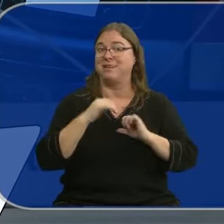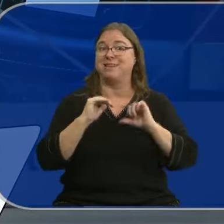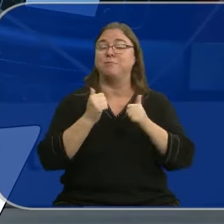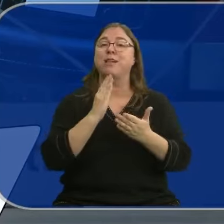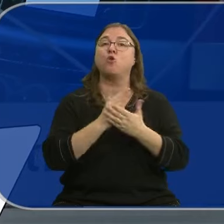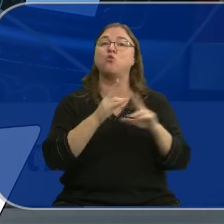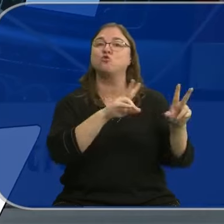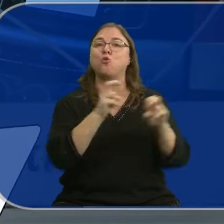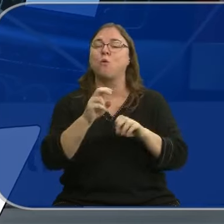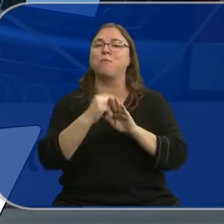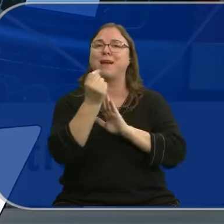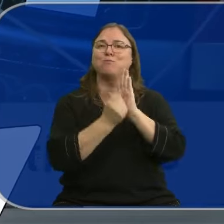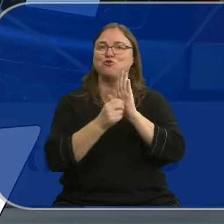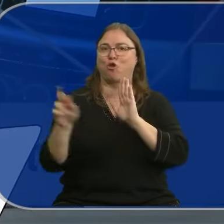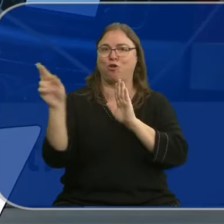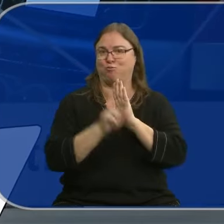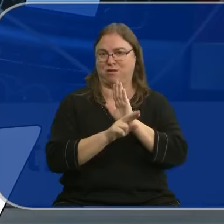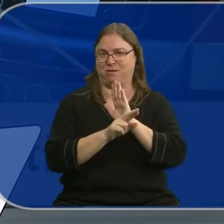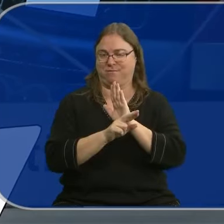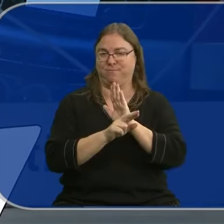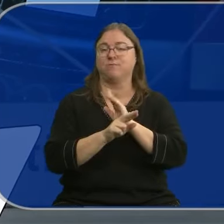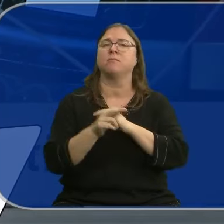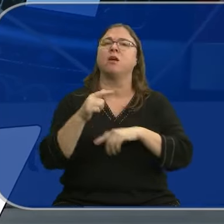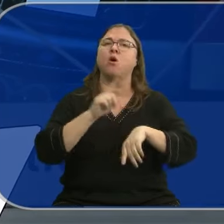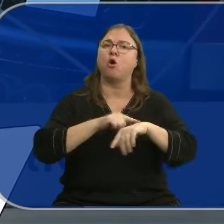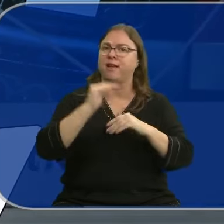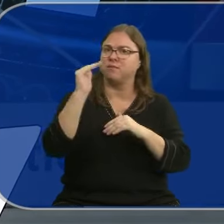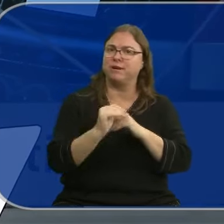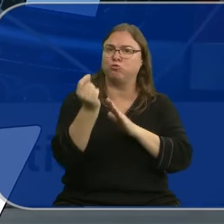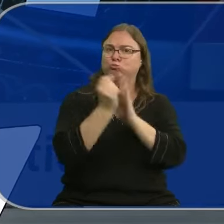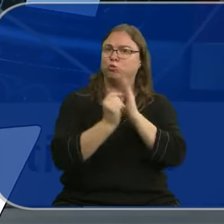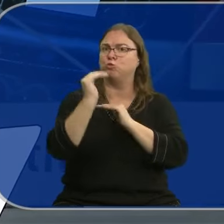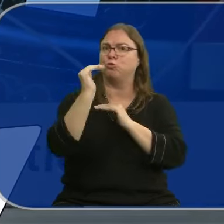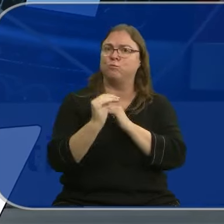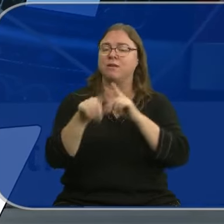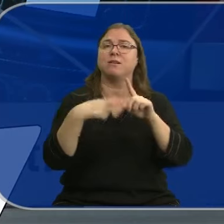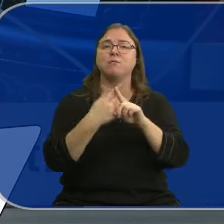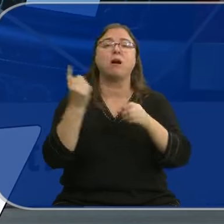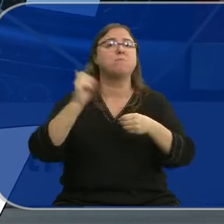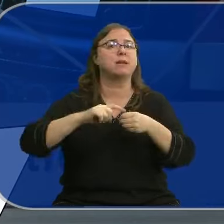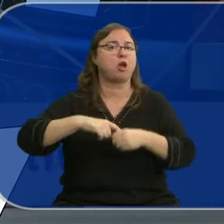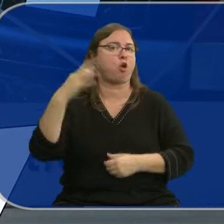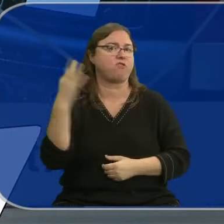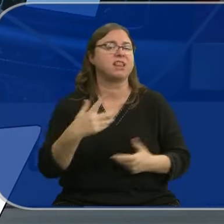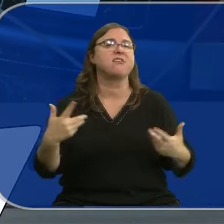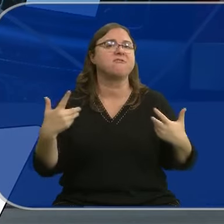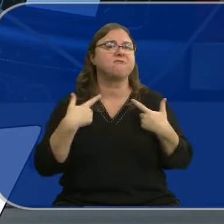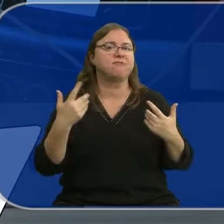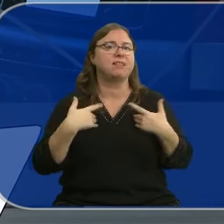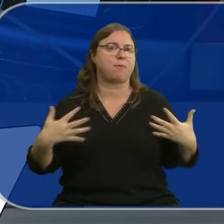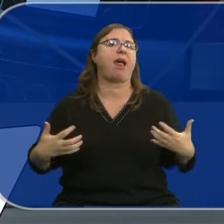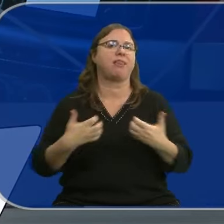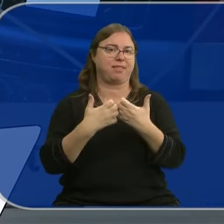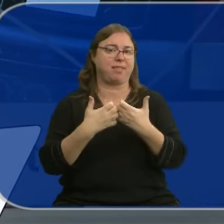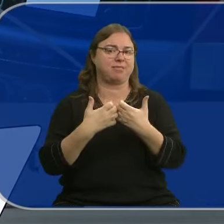vigor los nuevos cursos para recuperar los puntos del carnet de conducir. Serán menos horas, menos puntos y con la presencia obligatoria de víctimas de accidentes en